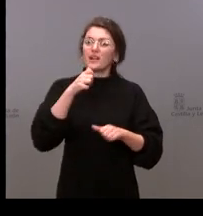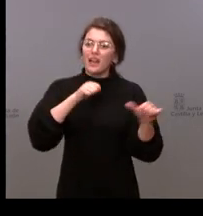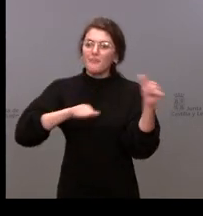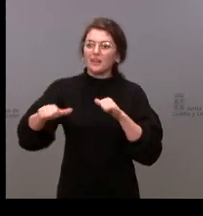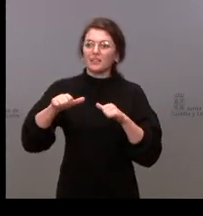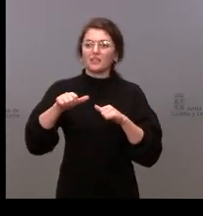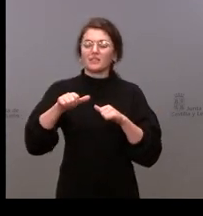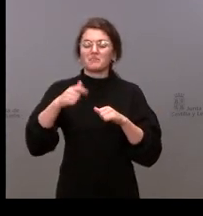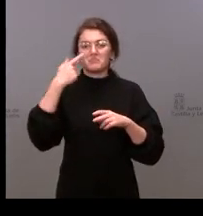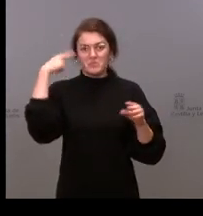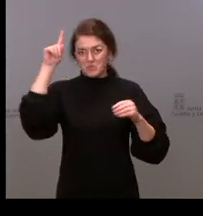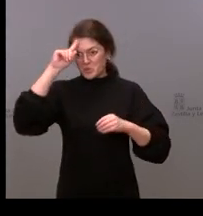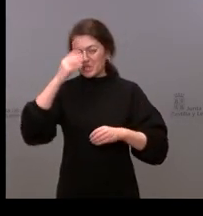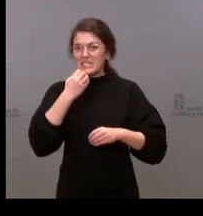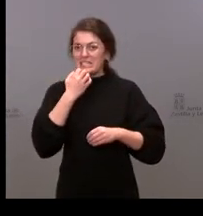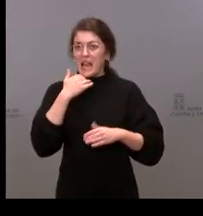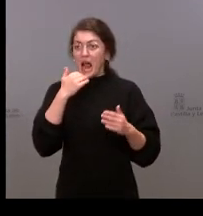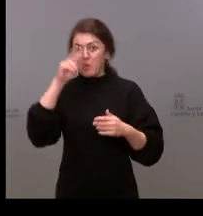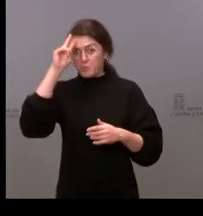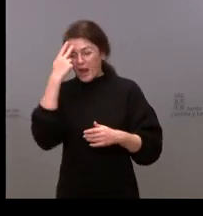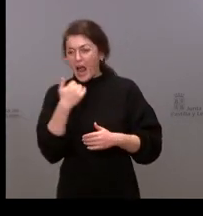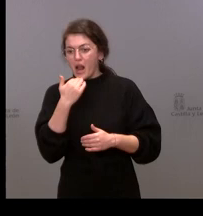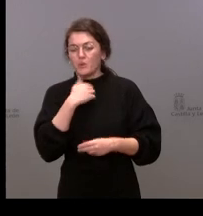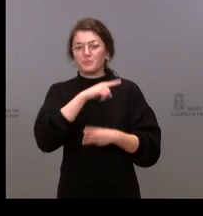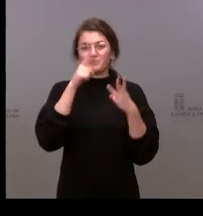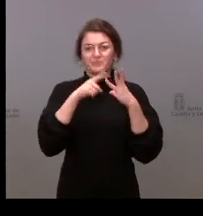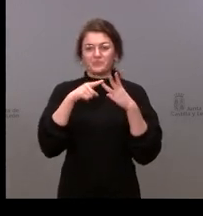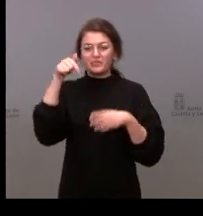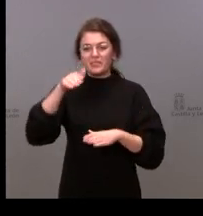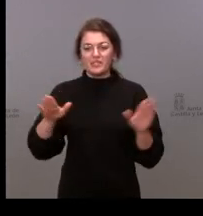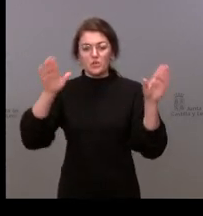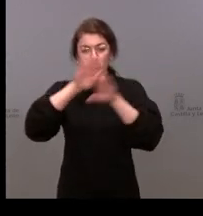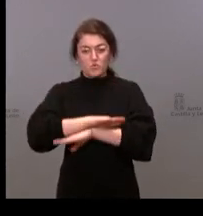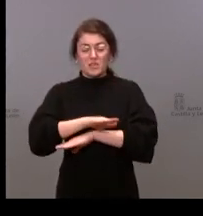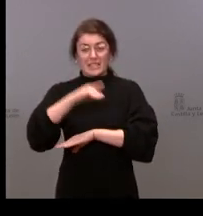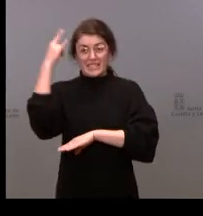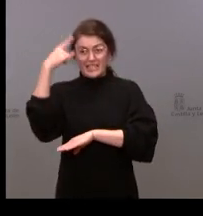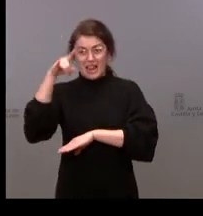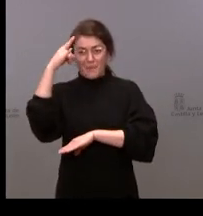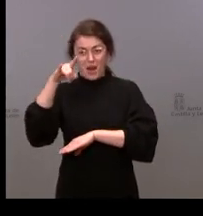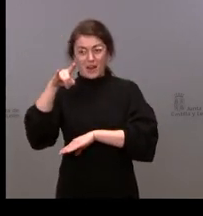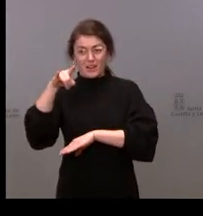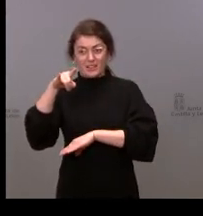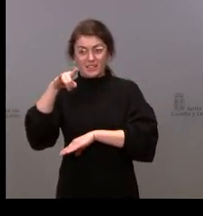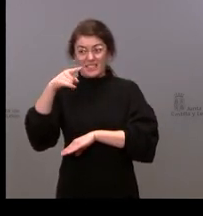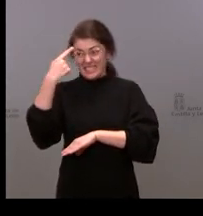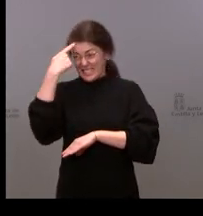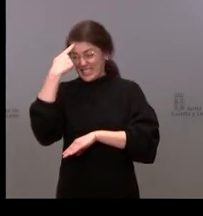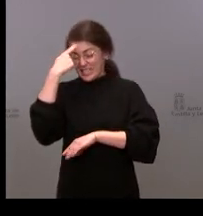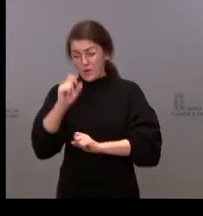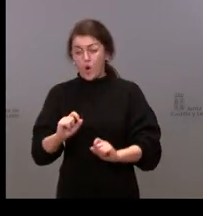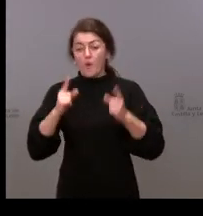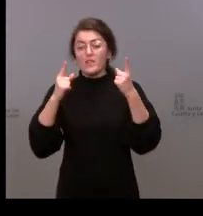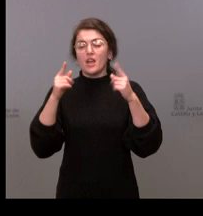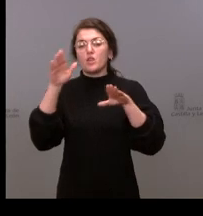Y, finalmente, esta noche, miles de salmantinos se van a juntar en la noche vieja universitaria, a pesar de que oficialmente está suspendida. No sé si desde